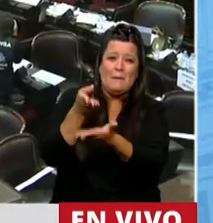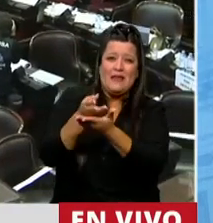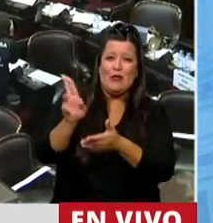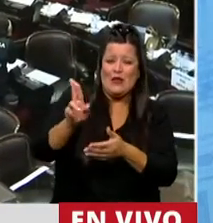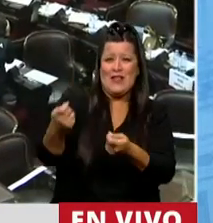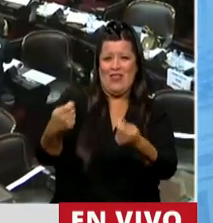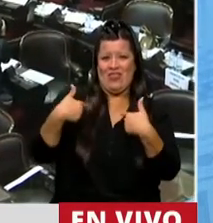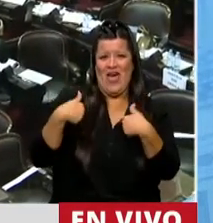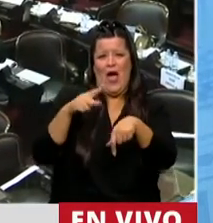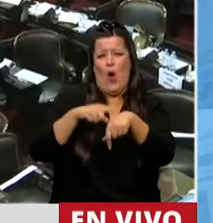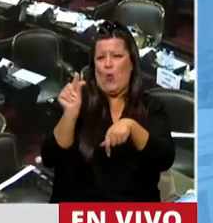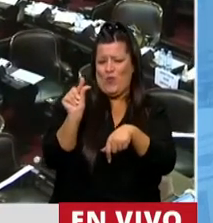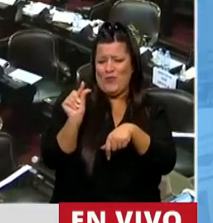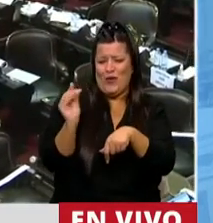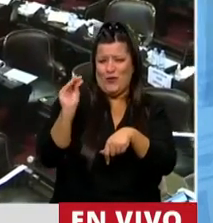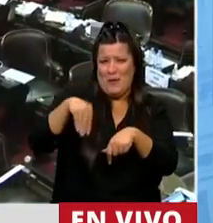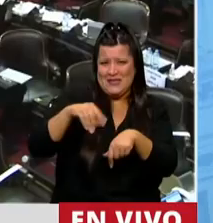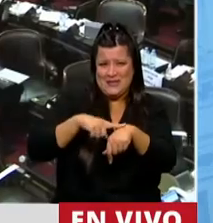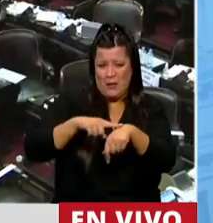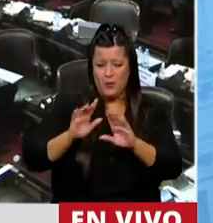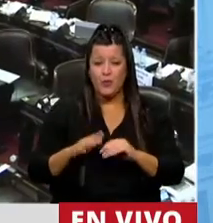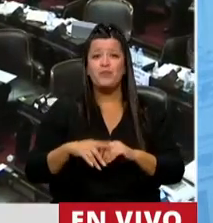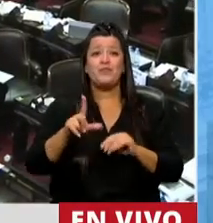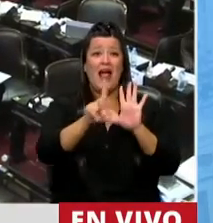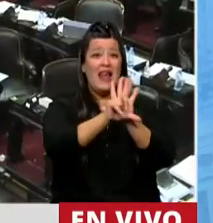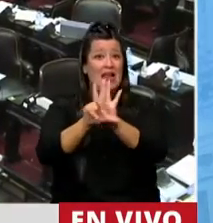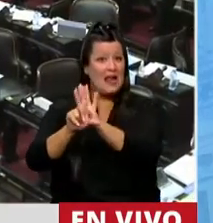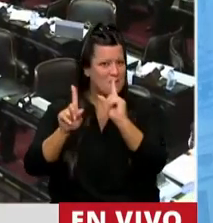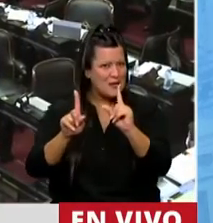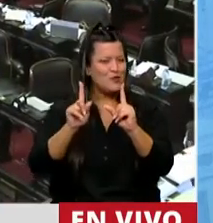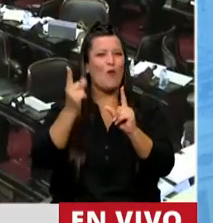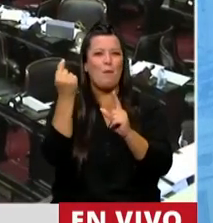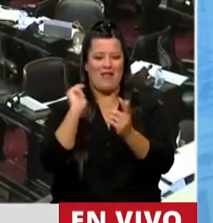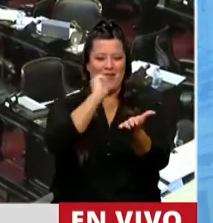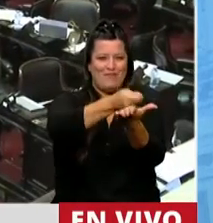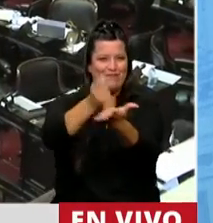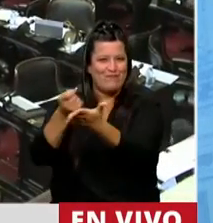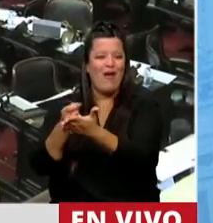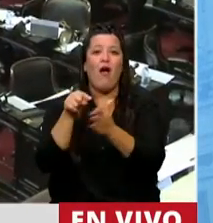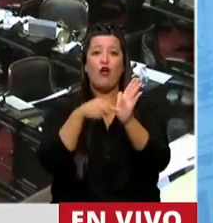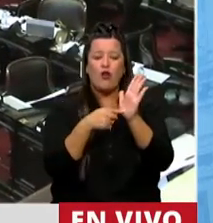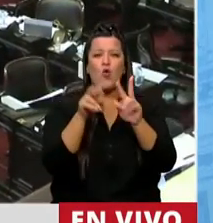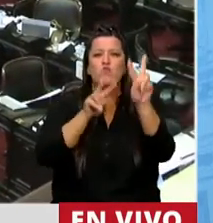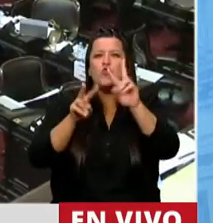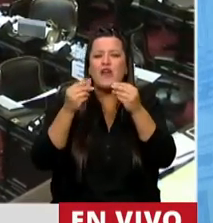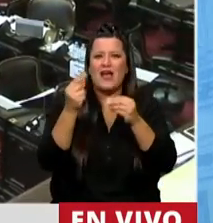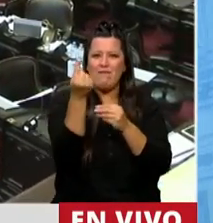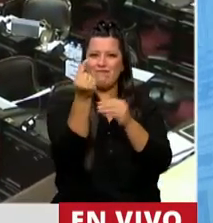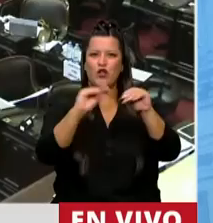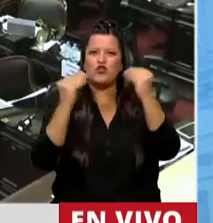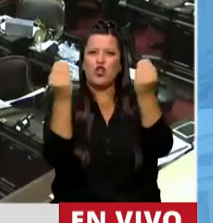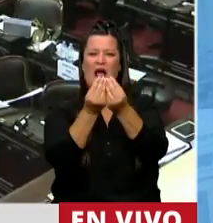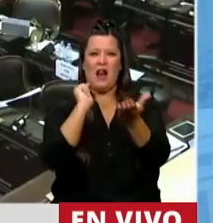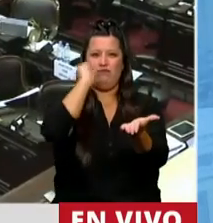más. Como todas estas leyes de este carácter, tratan de fijar el monto de lo que